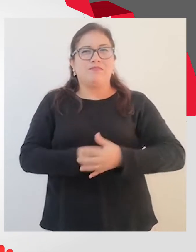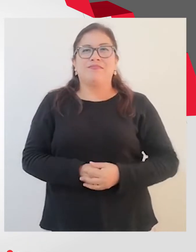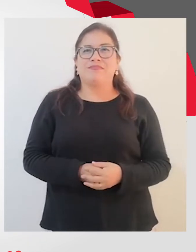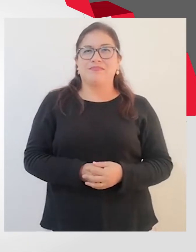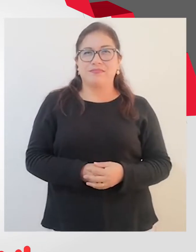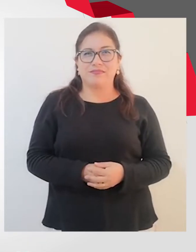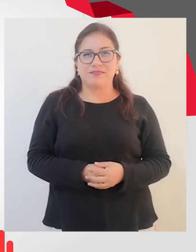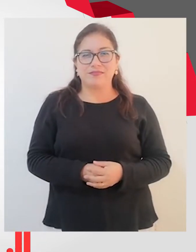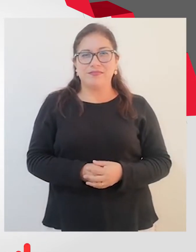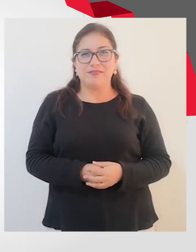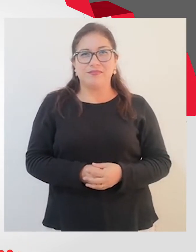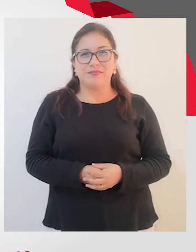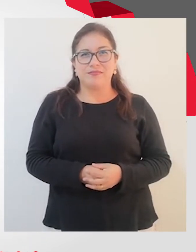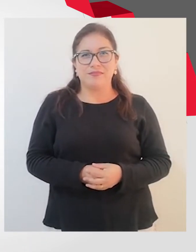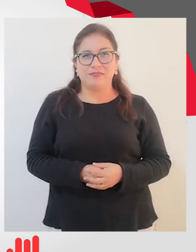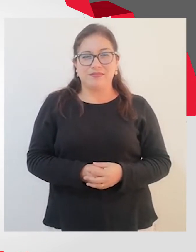peruana.